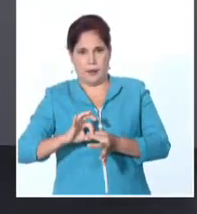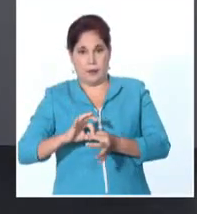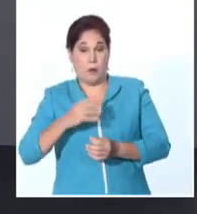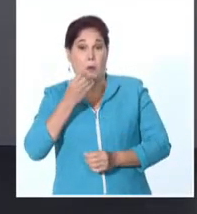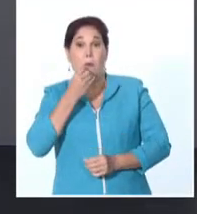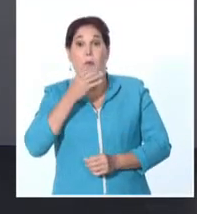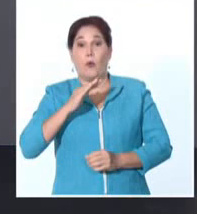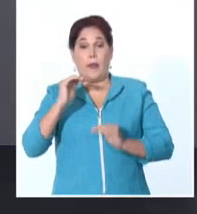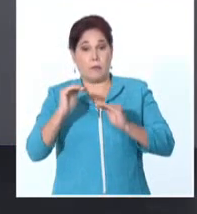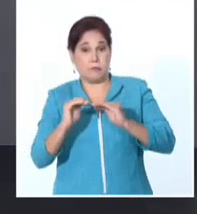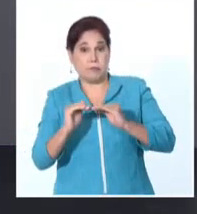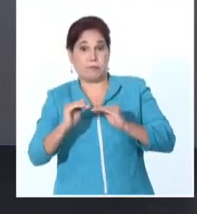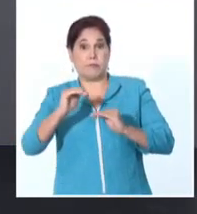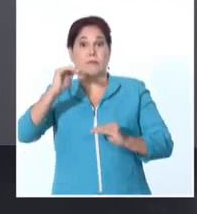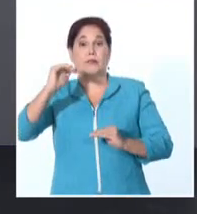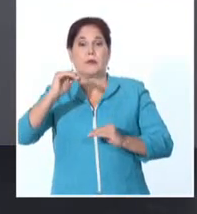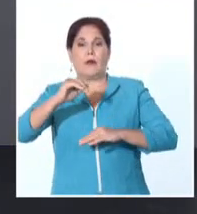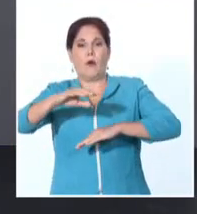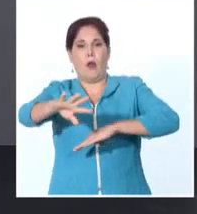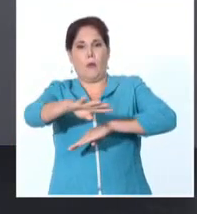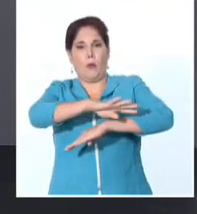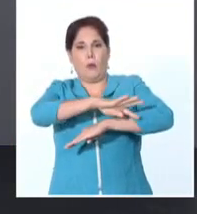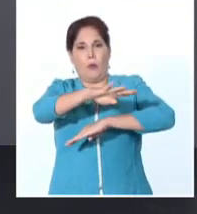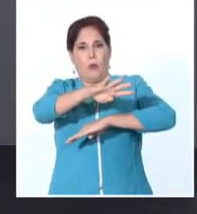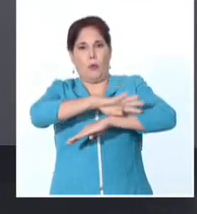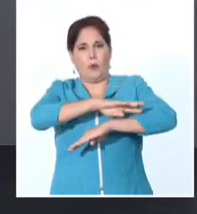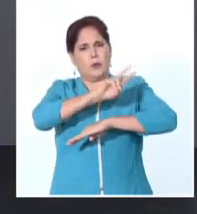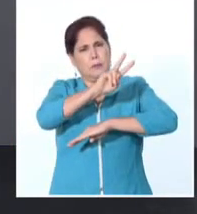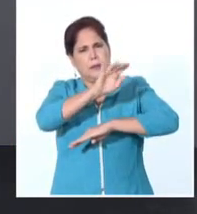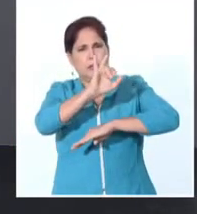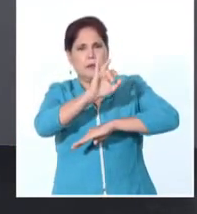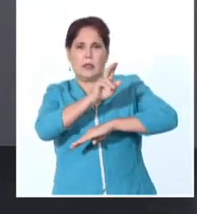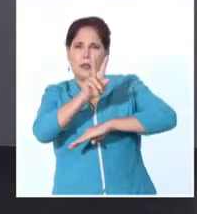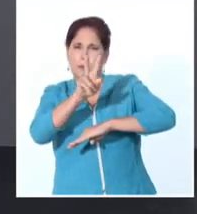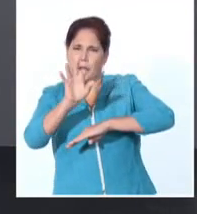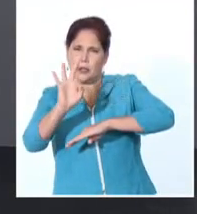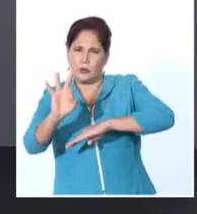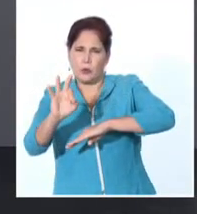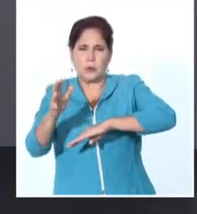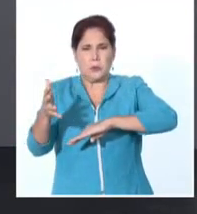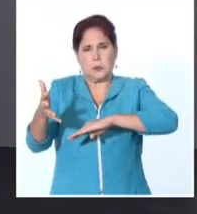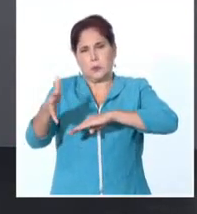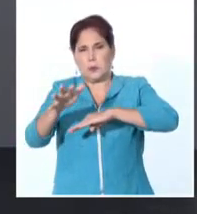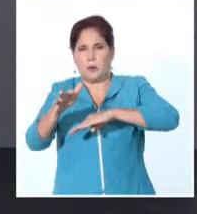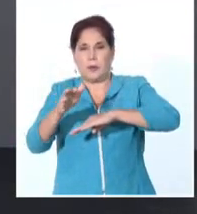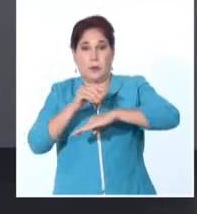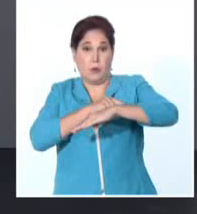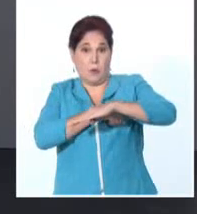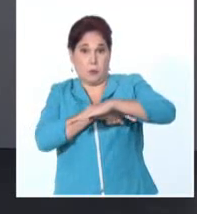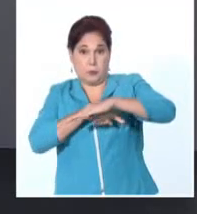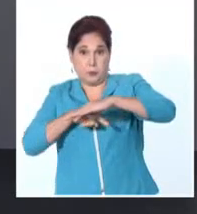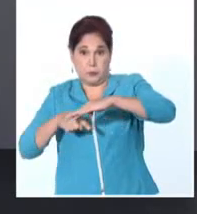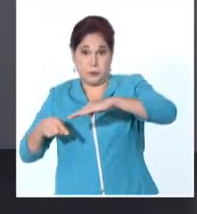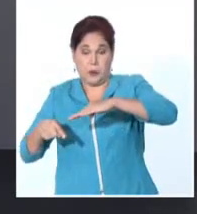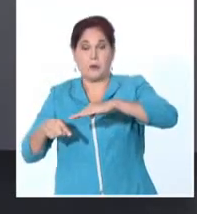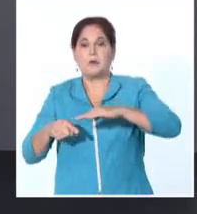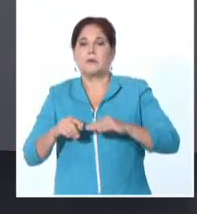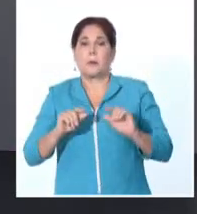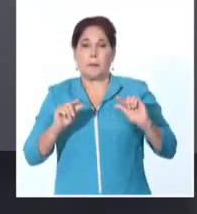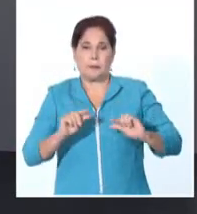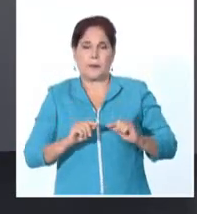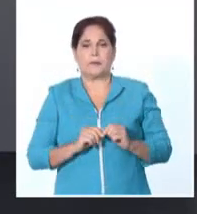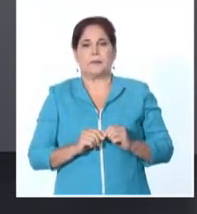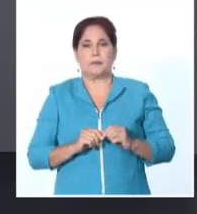superiores en localidades costeras, pueden llegar a 27, 28 grados, mientras que en la tarde las temperaturas